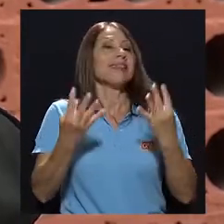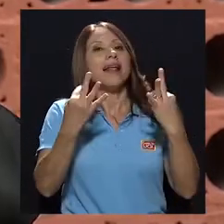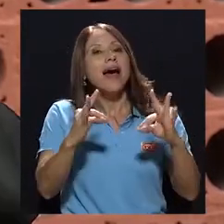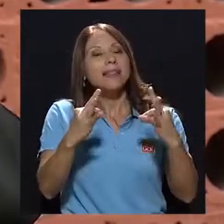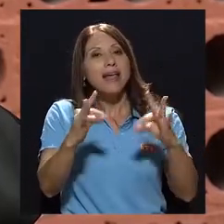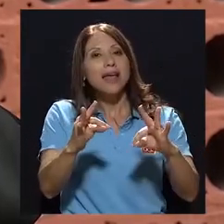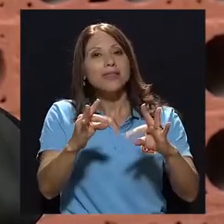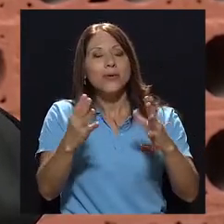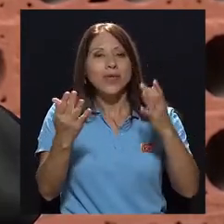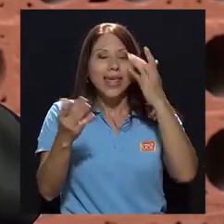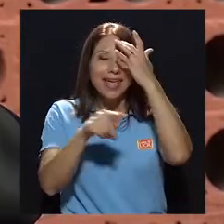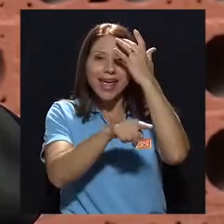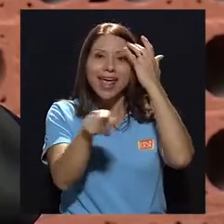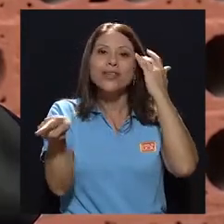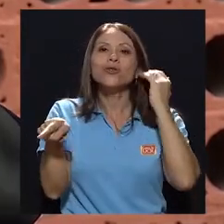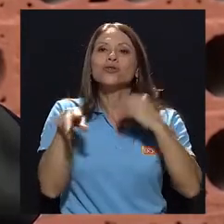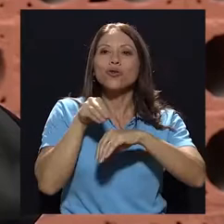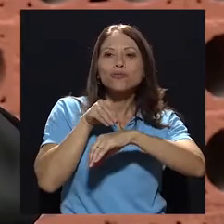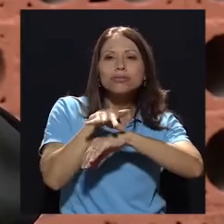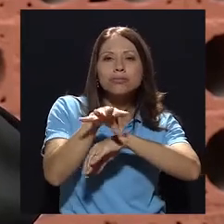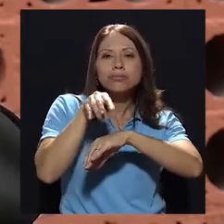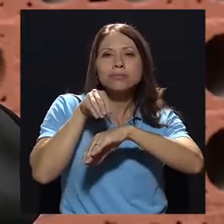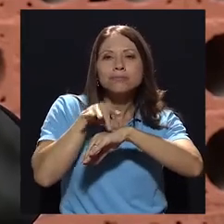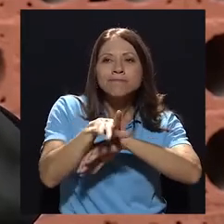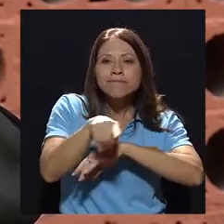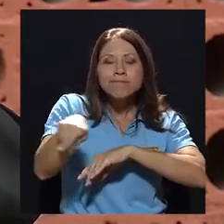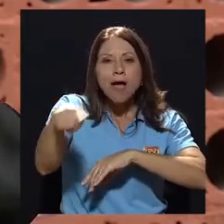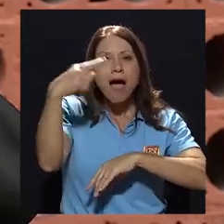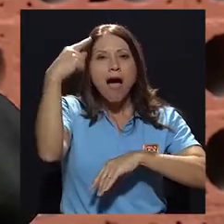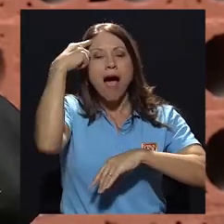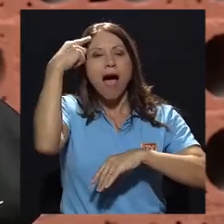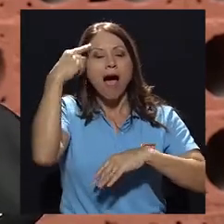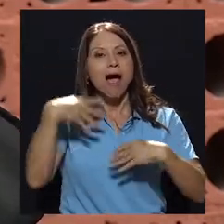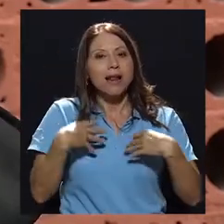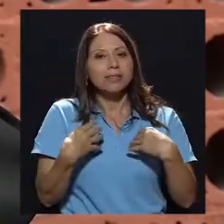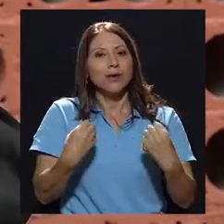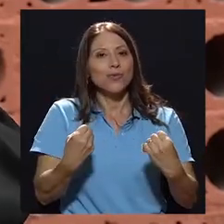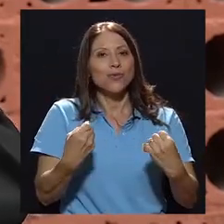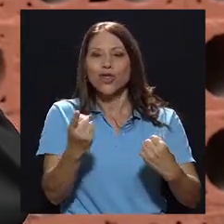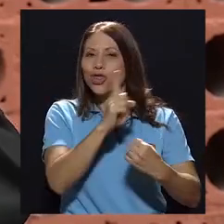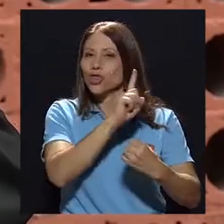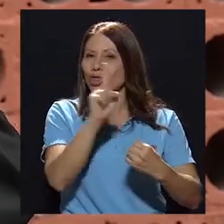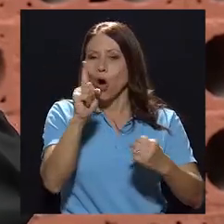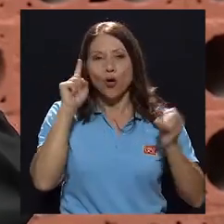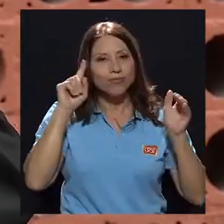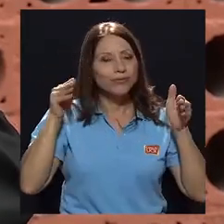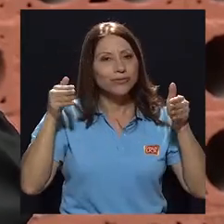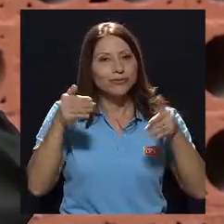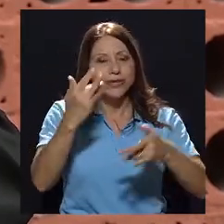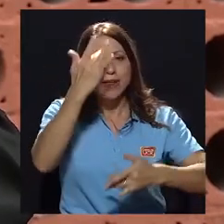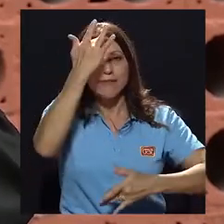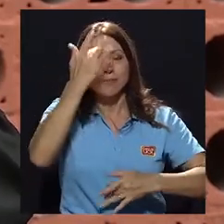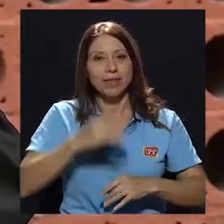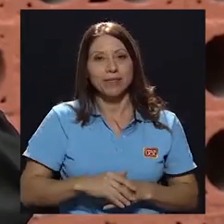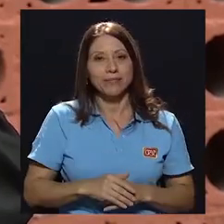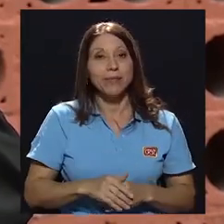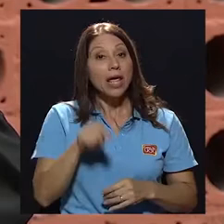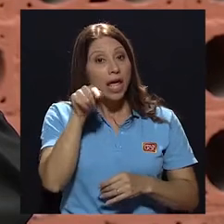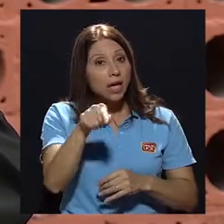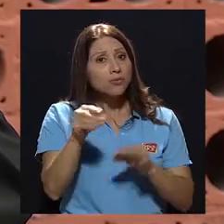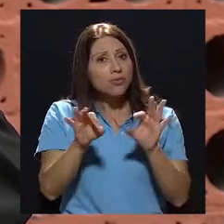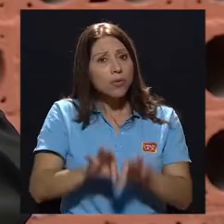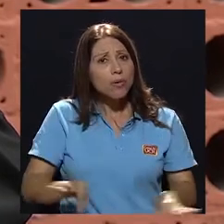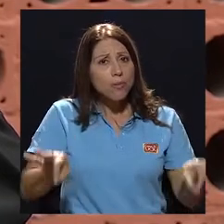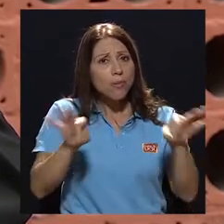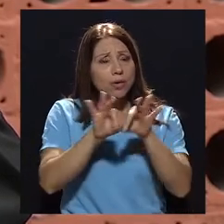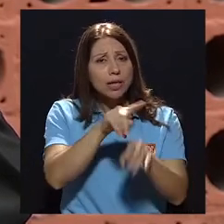tratando de incidir, ese es el concepto, tratando de incidir en la salud y no en la enfermedad. Entonces, esto me parece que es